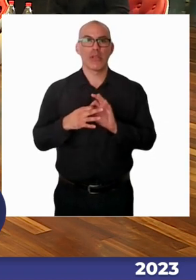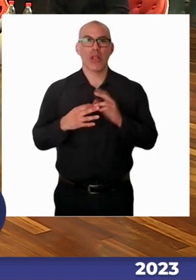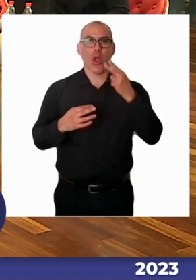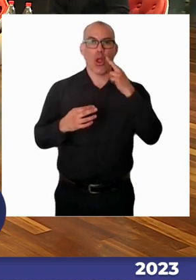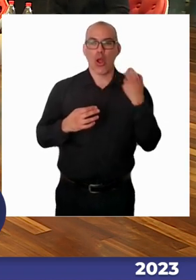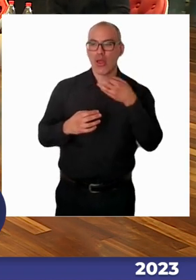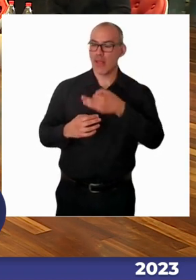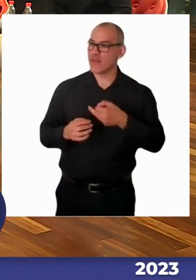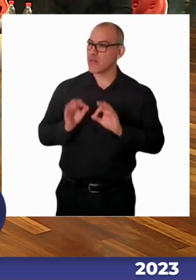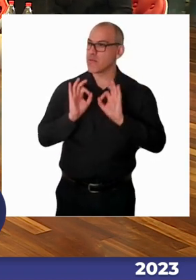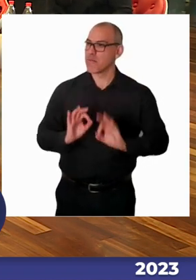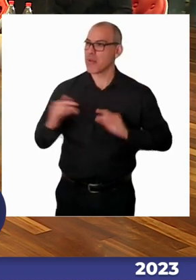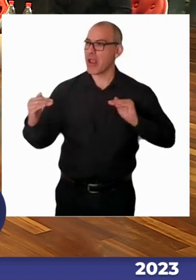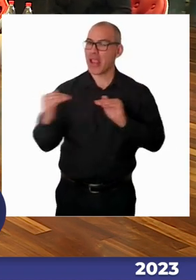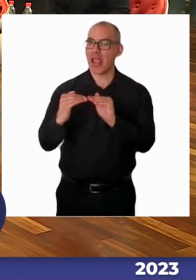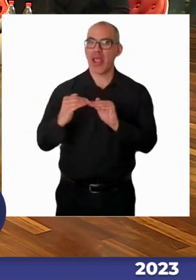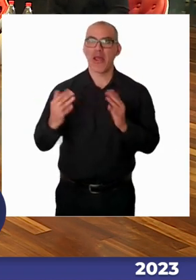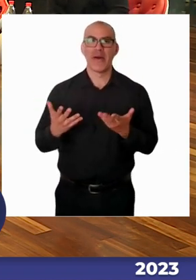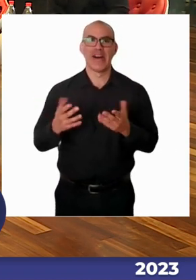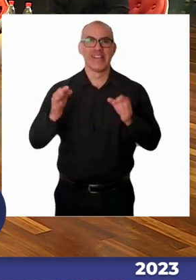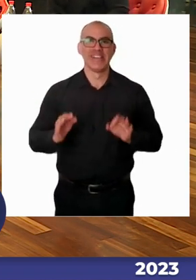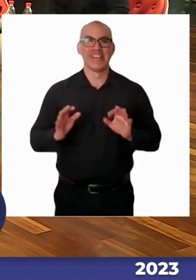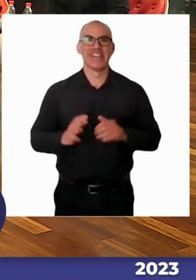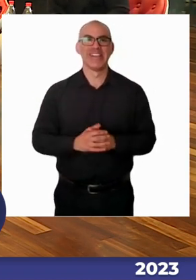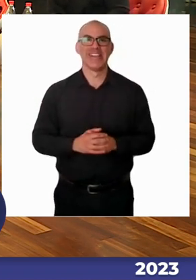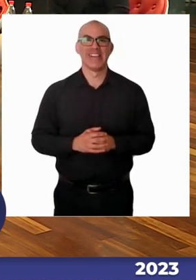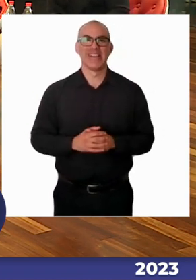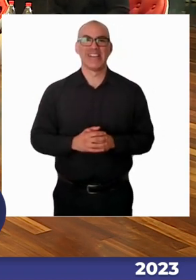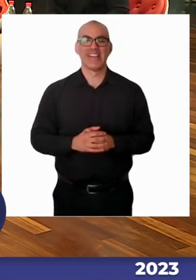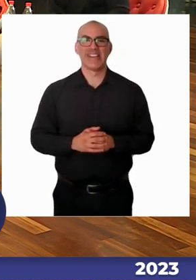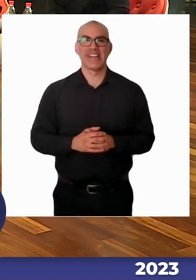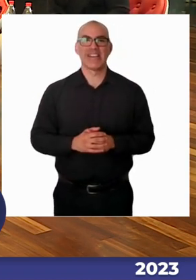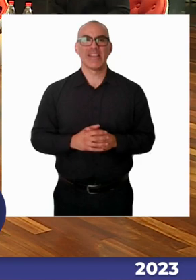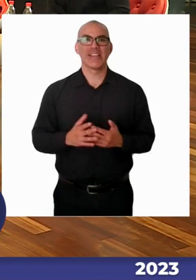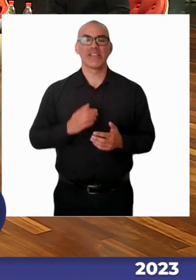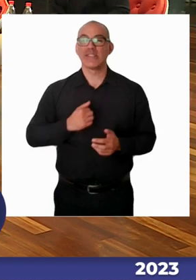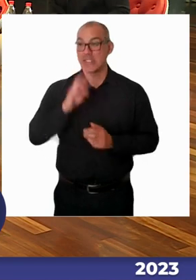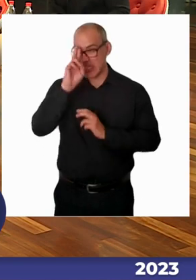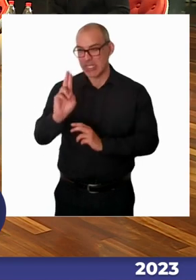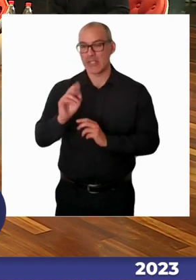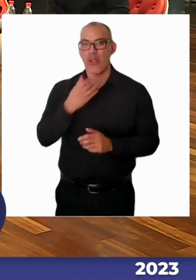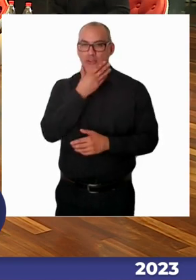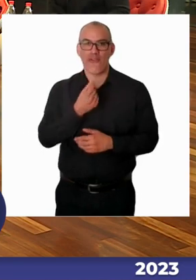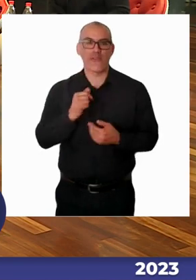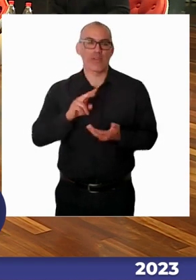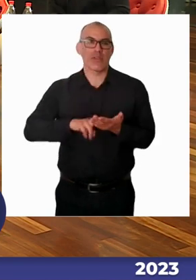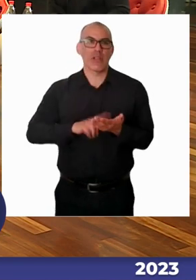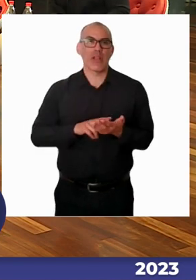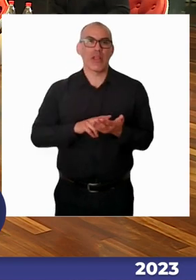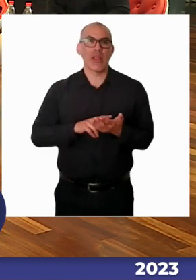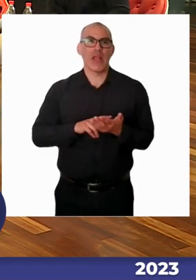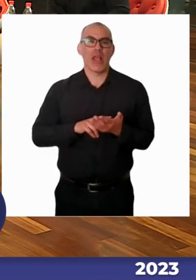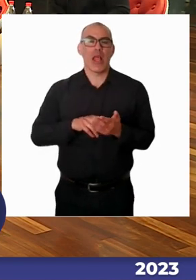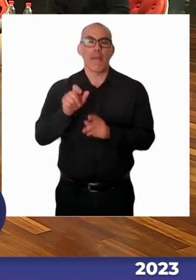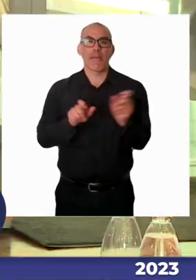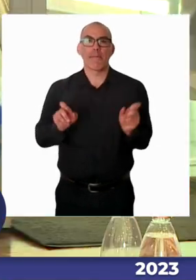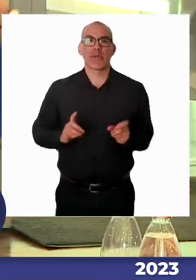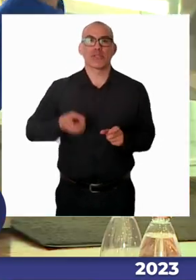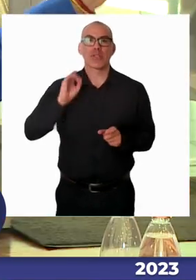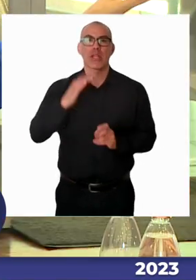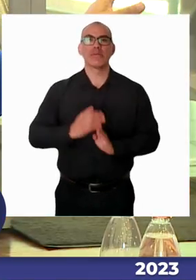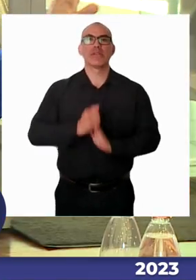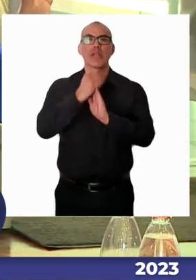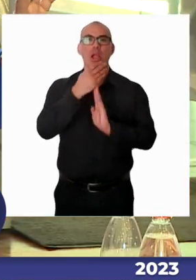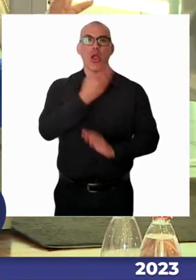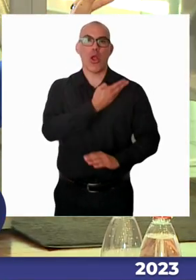Porque hoy día hay un reconocimiento muy bonito a las personas con discapacidad, líderes, lideresas de nuestra región,